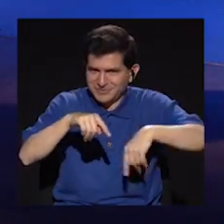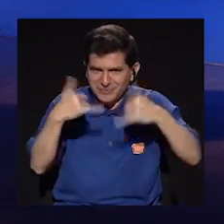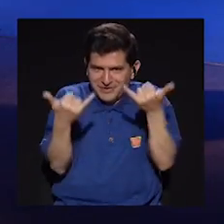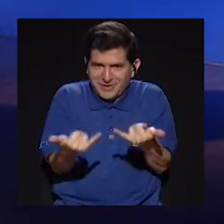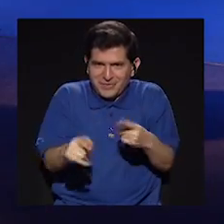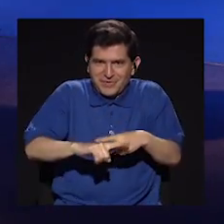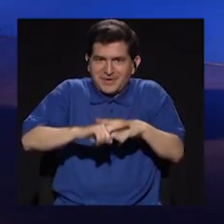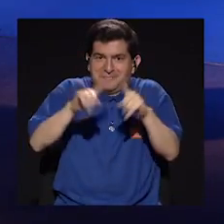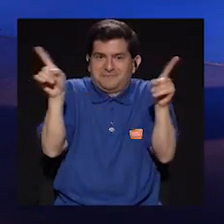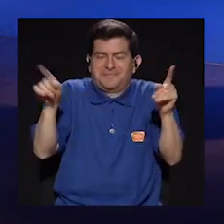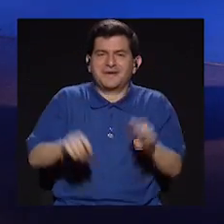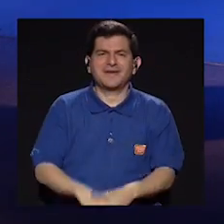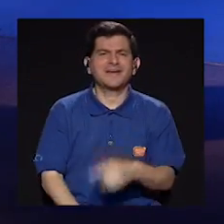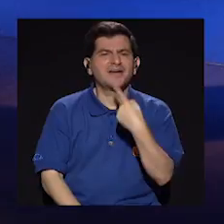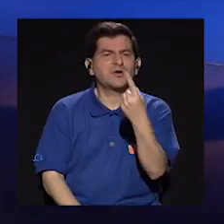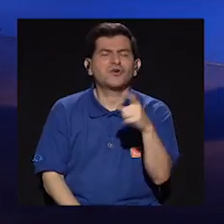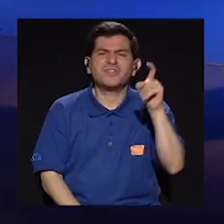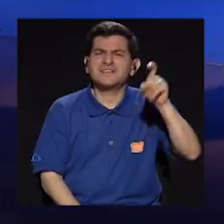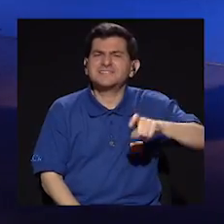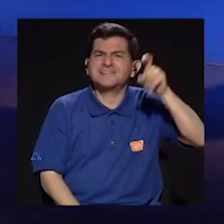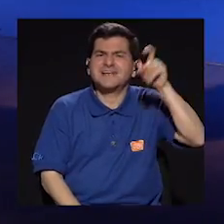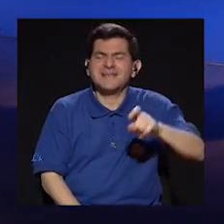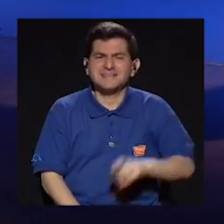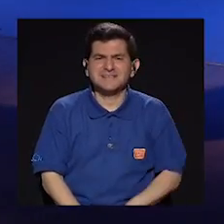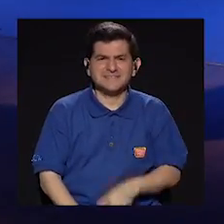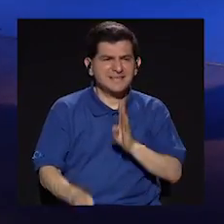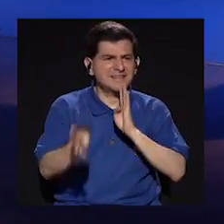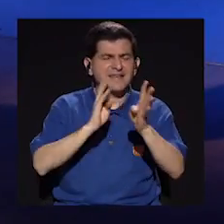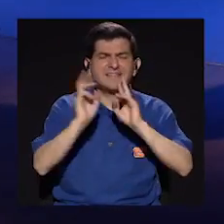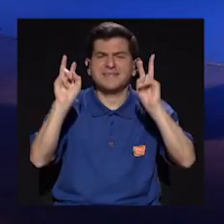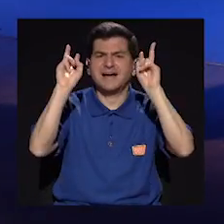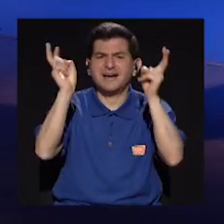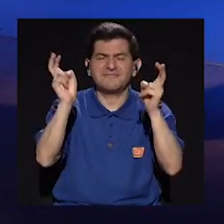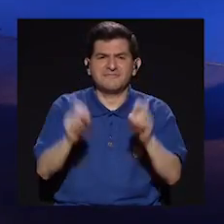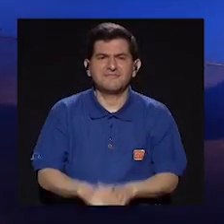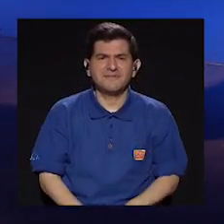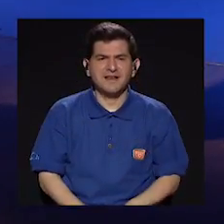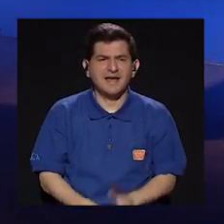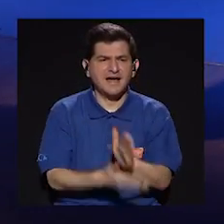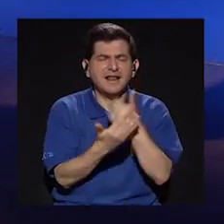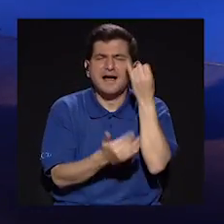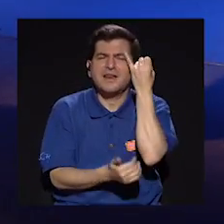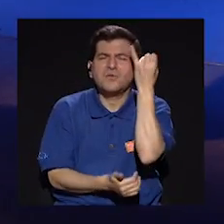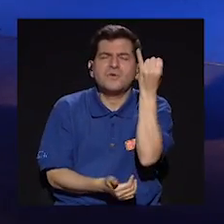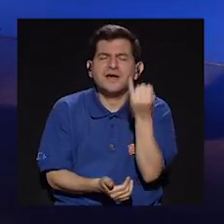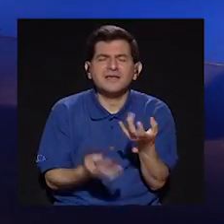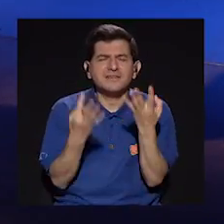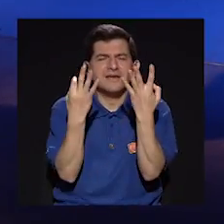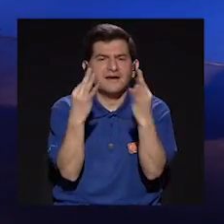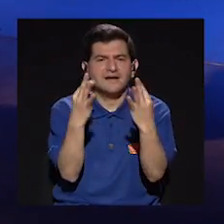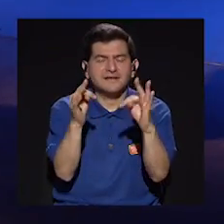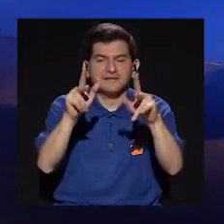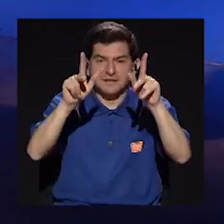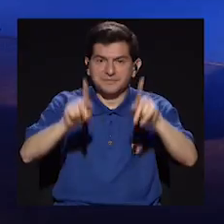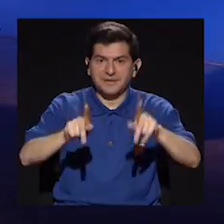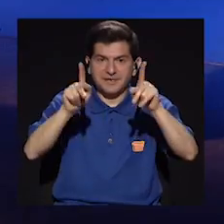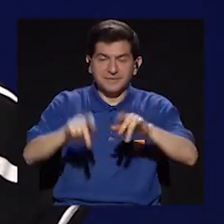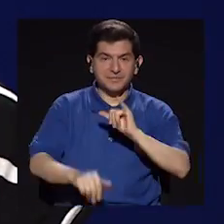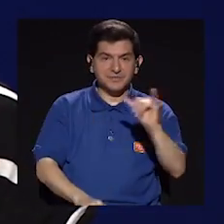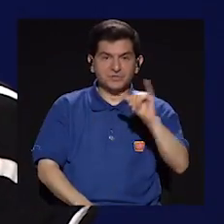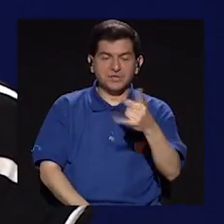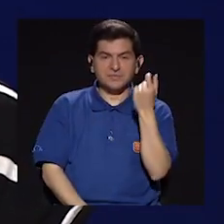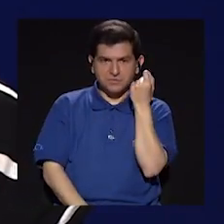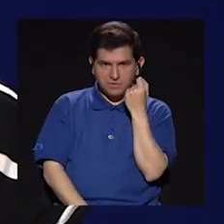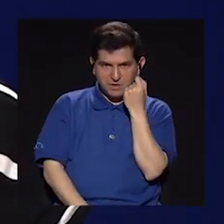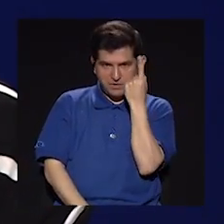podemos contar, pero cuando decís la necesidad de que se hable del tema, al menos demos algunas luces, ¿no? Para que también el